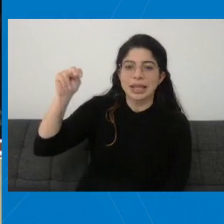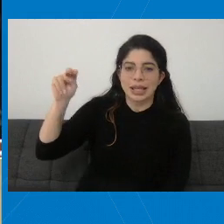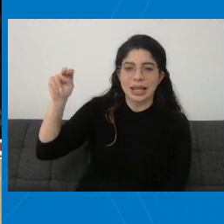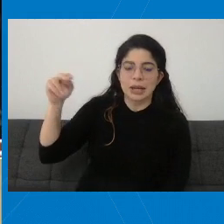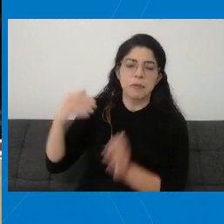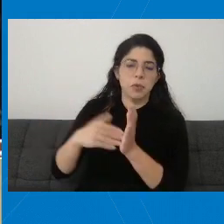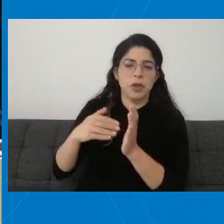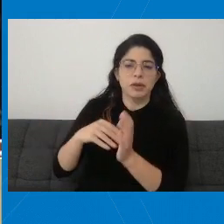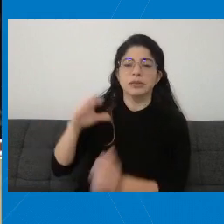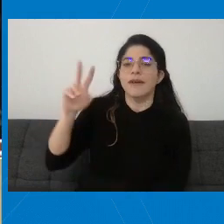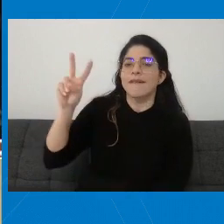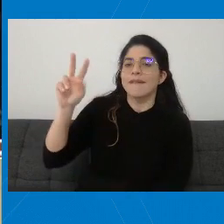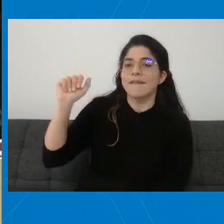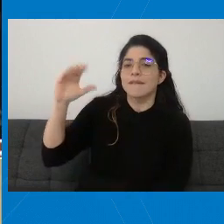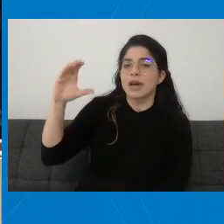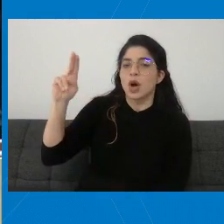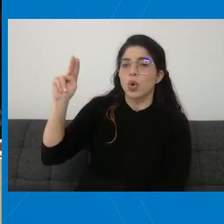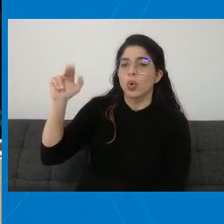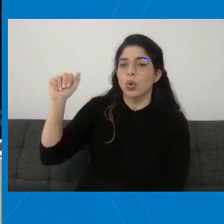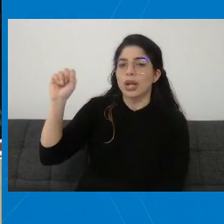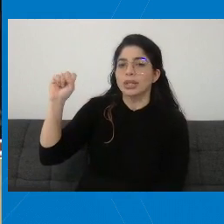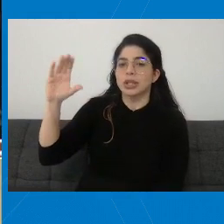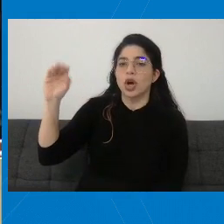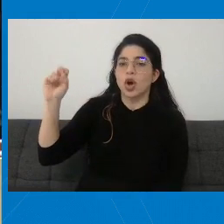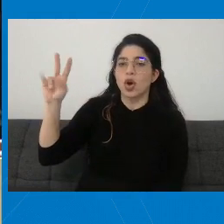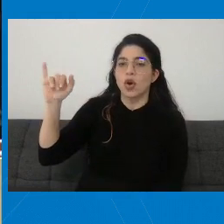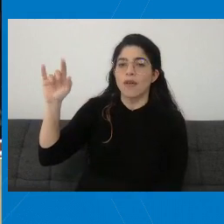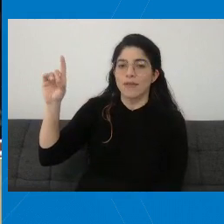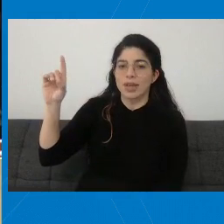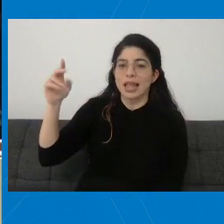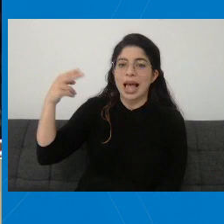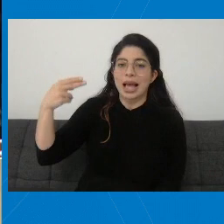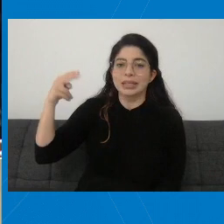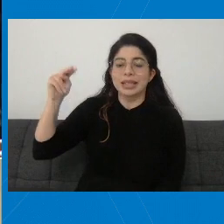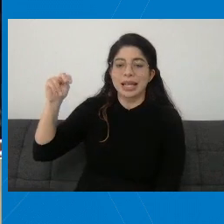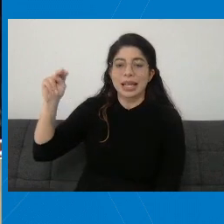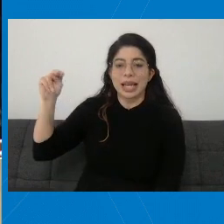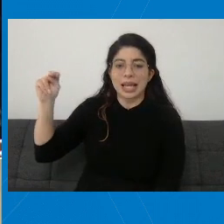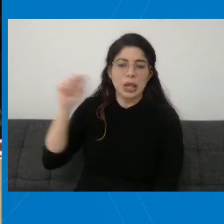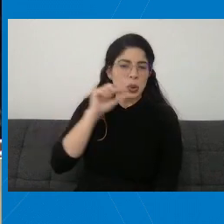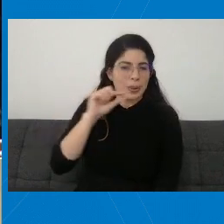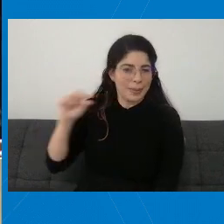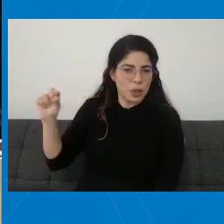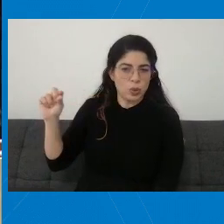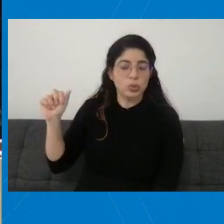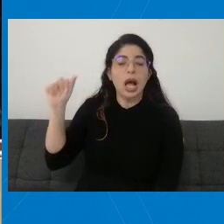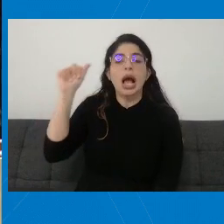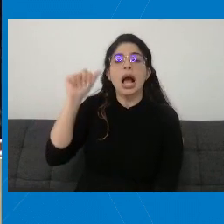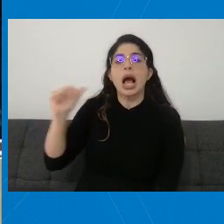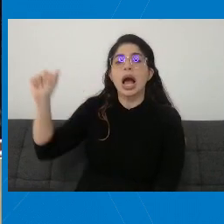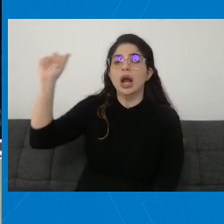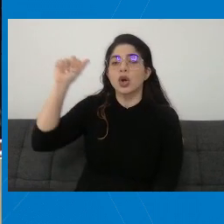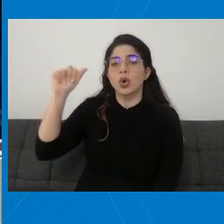vacunascovidhnn, todo va con minúscula, arroba